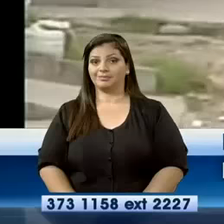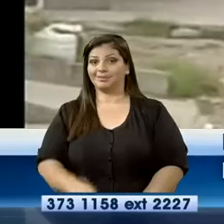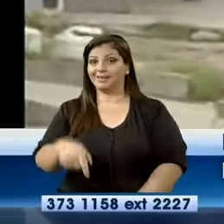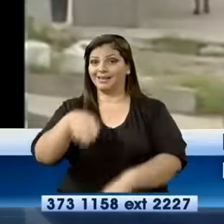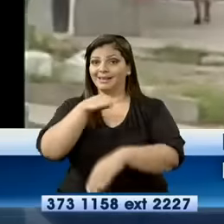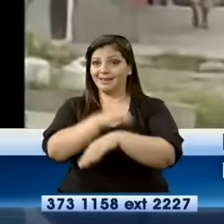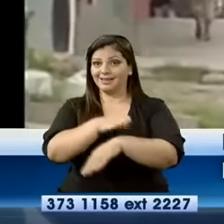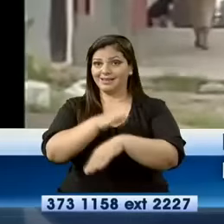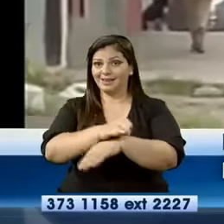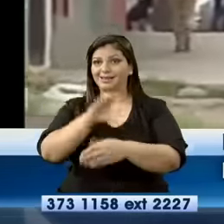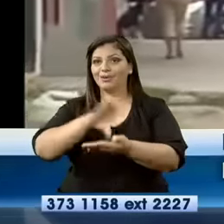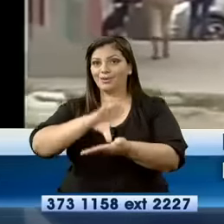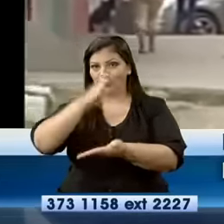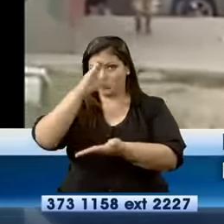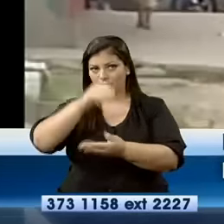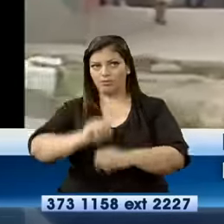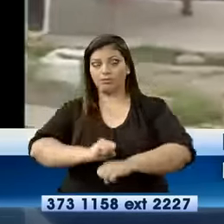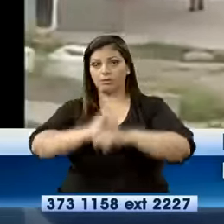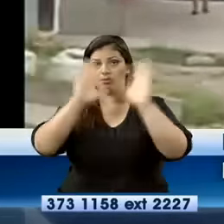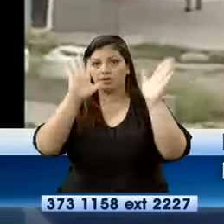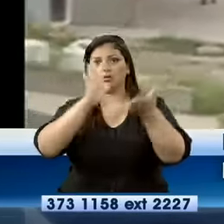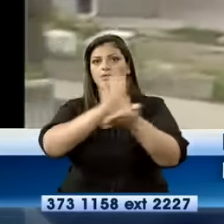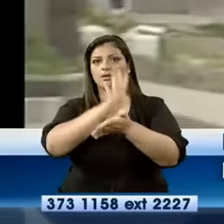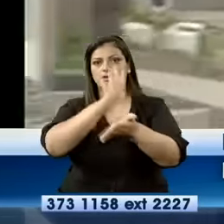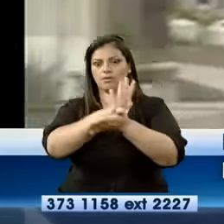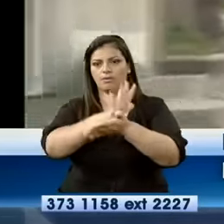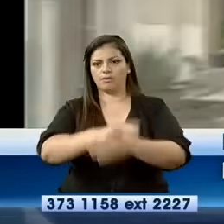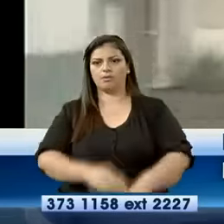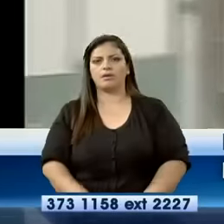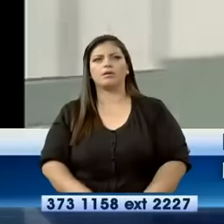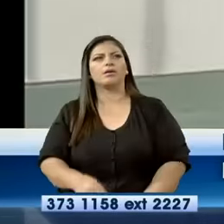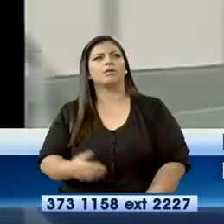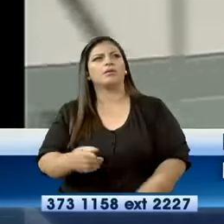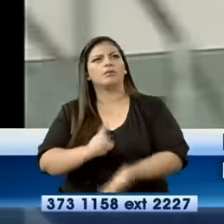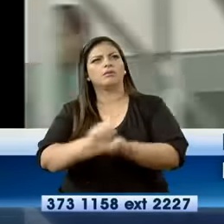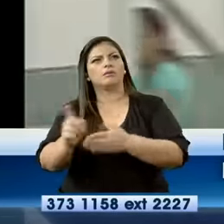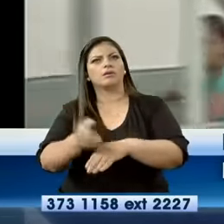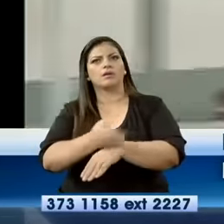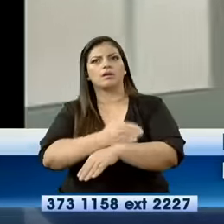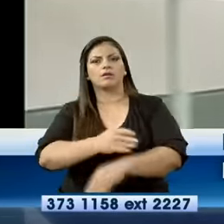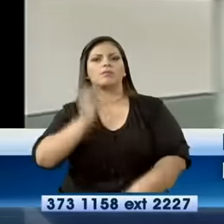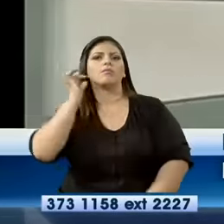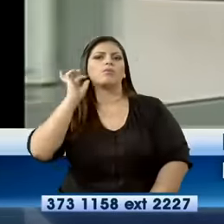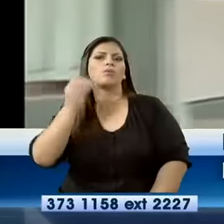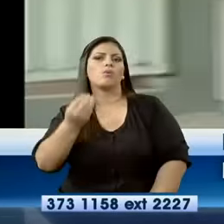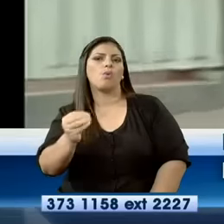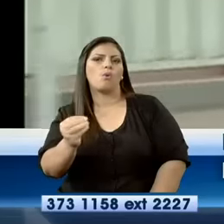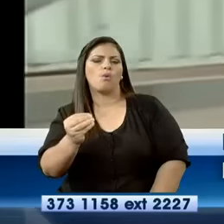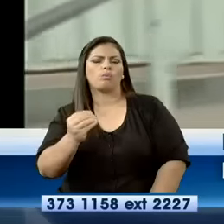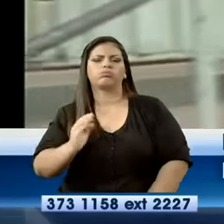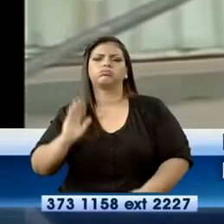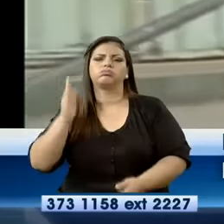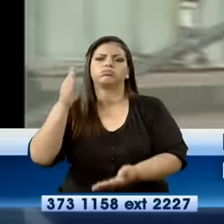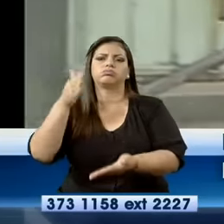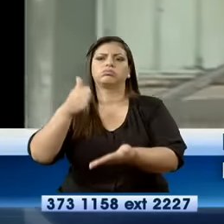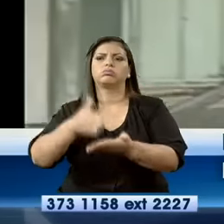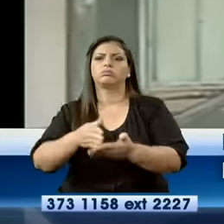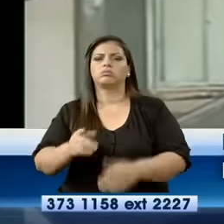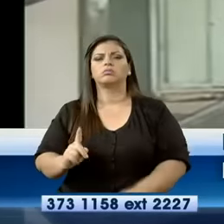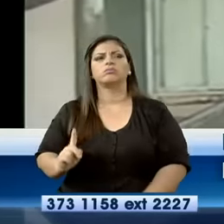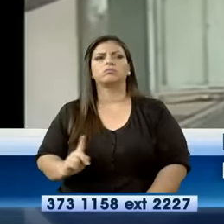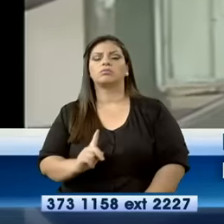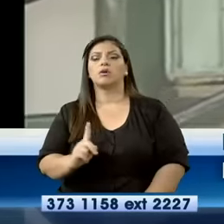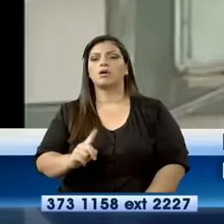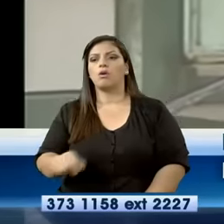y décimo, y a la chica, una chica que entraba a la institución, a la una de la tarde le arrancharon el celular. Entonces, todos aquí los estudiantes están